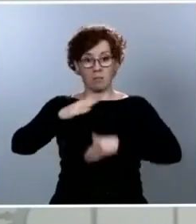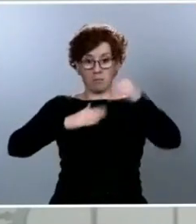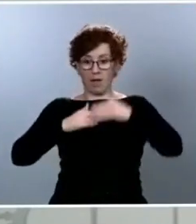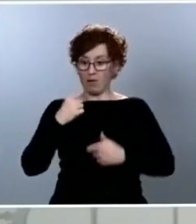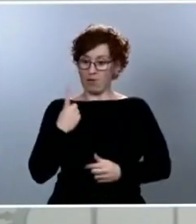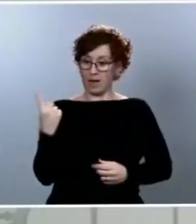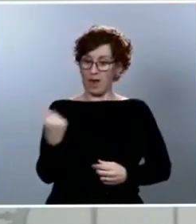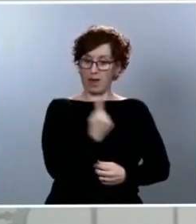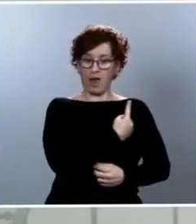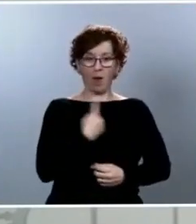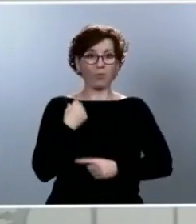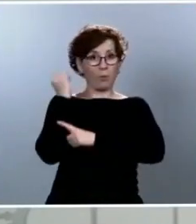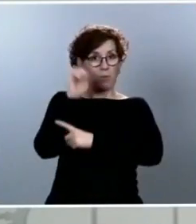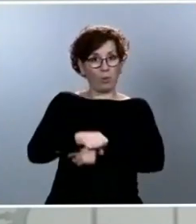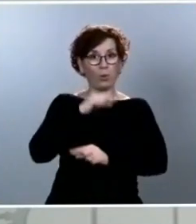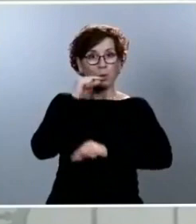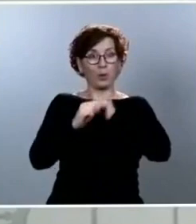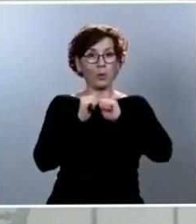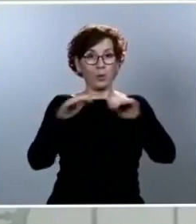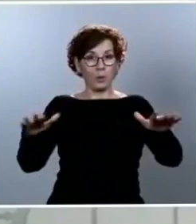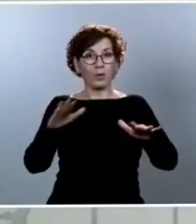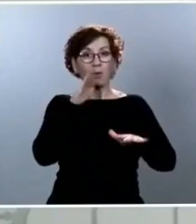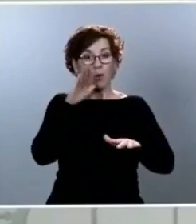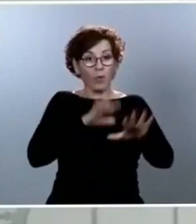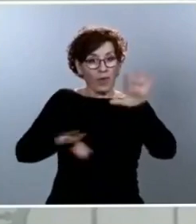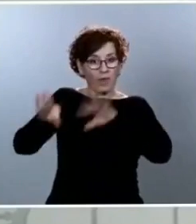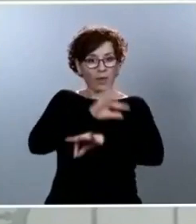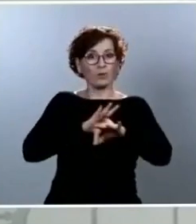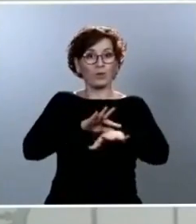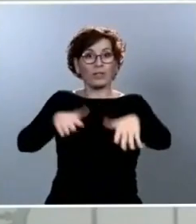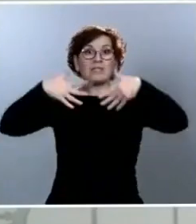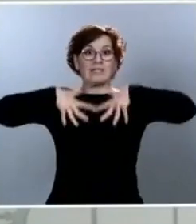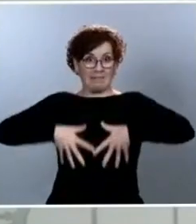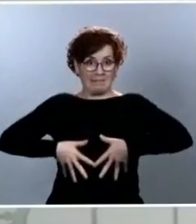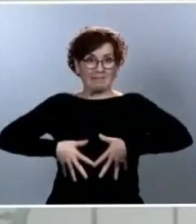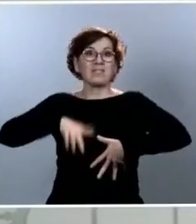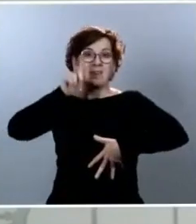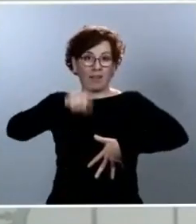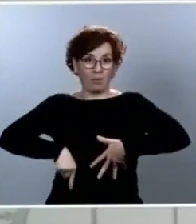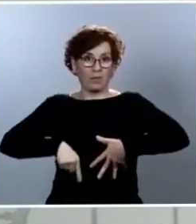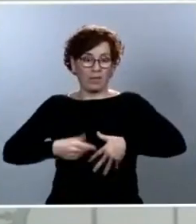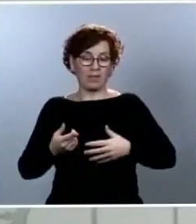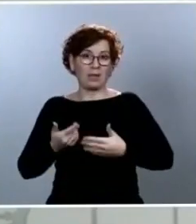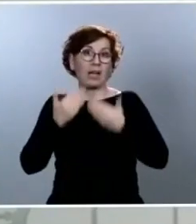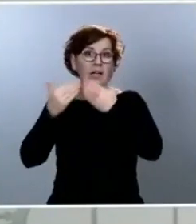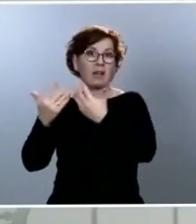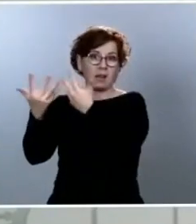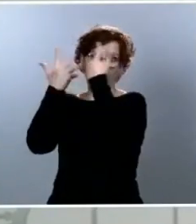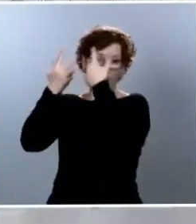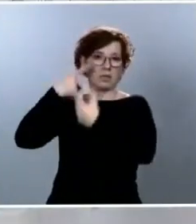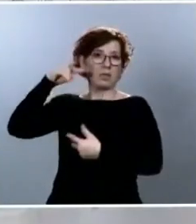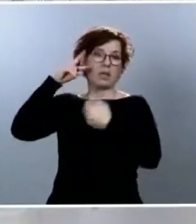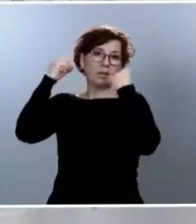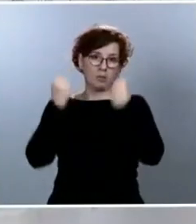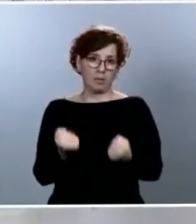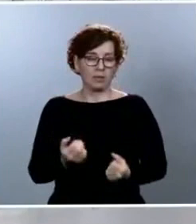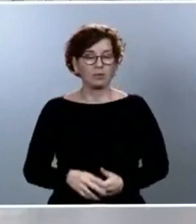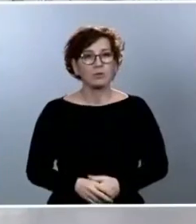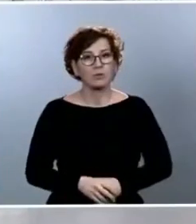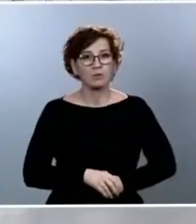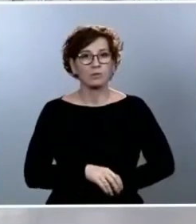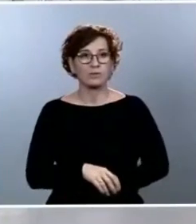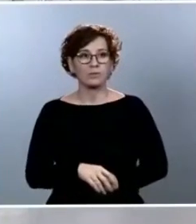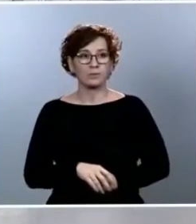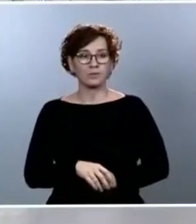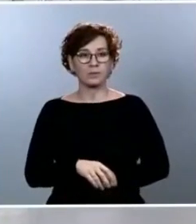propias estas decisiones que, lógicamente, vamos a hacer en base al criterio de los expertos en nuestro país. Es el turno ahora de